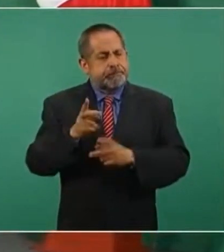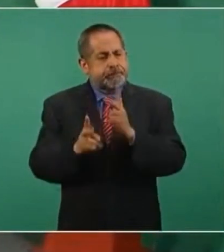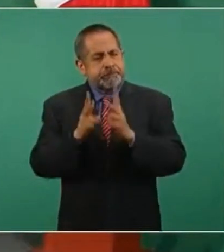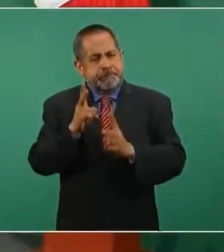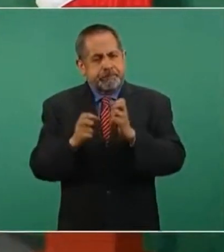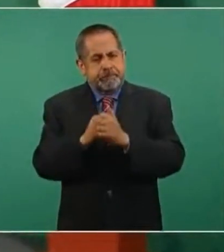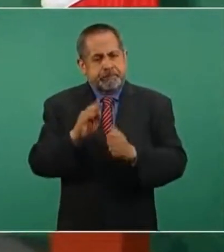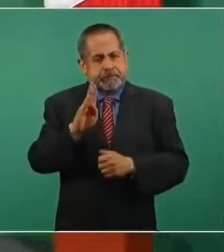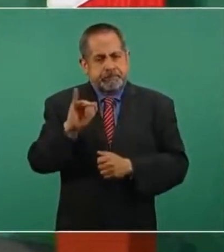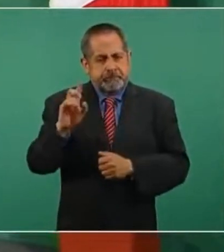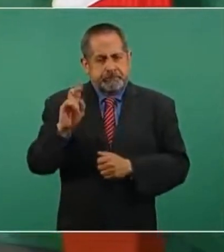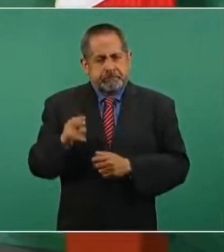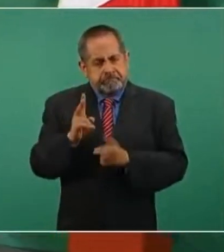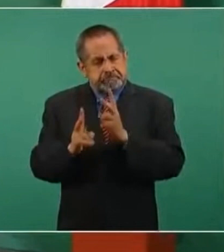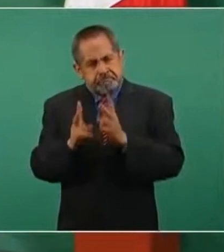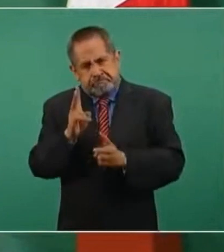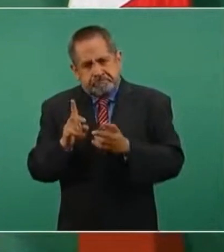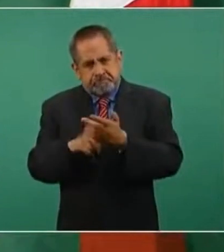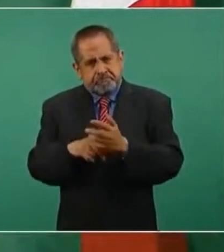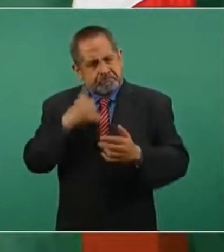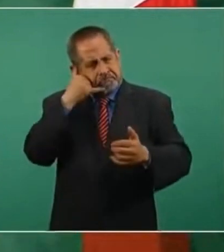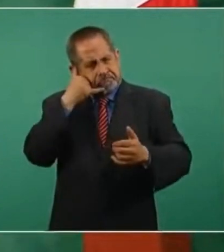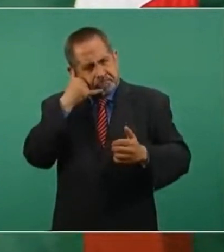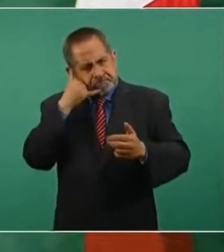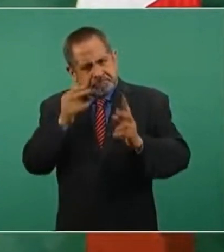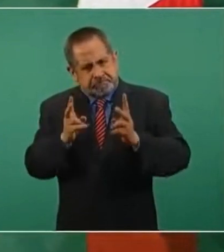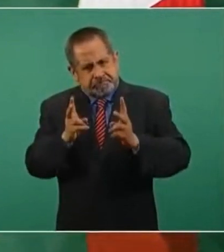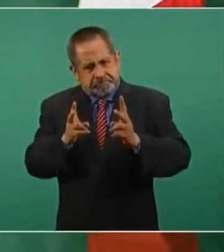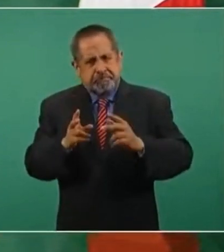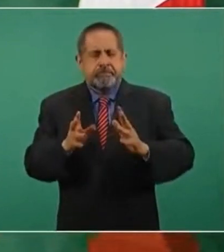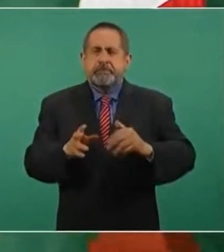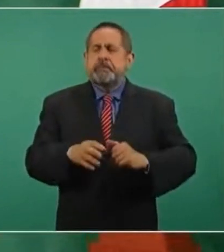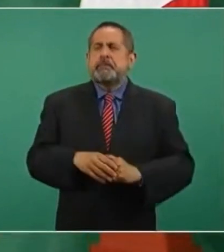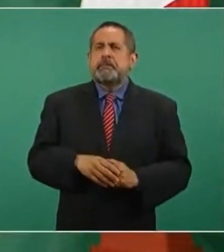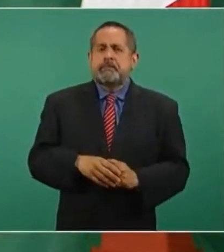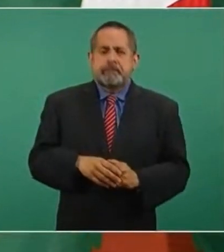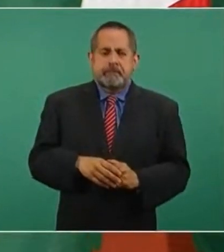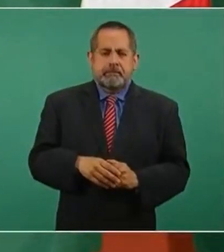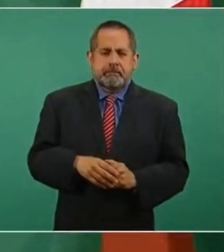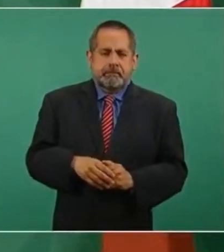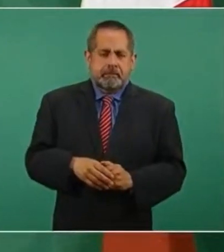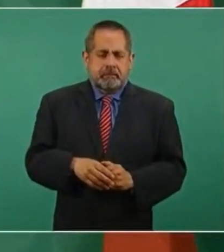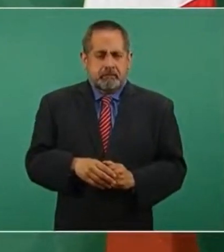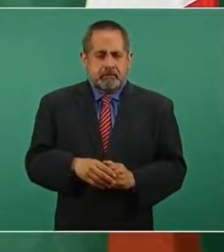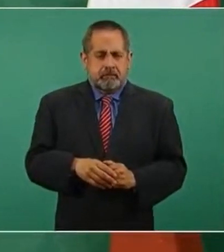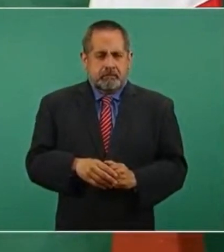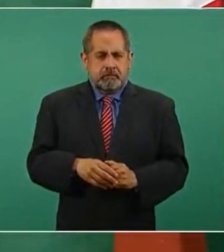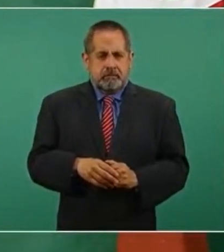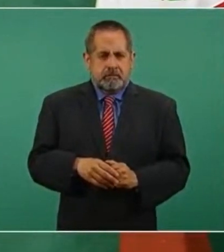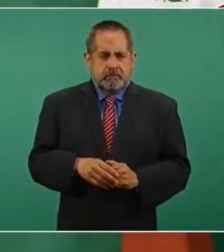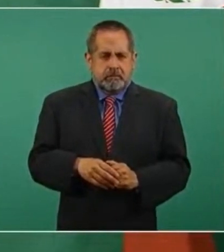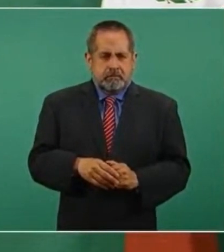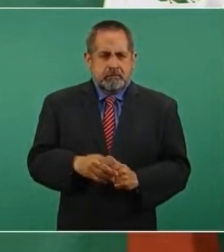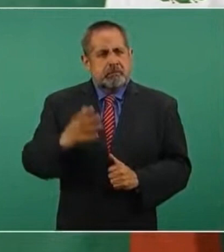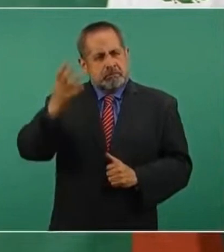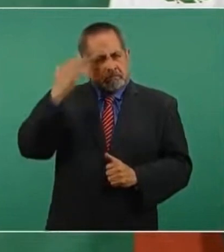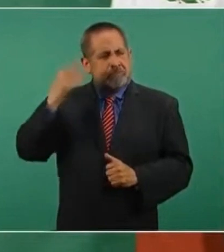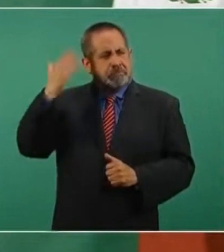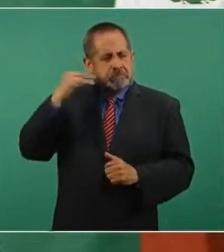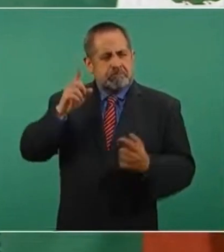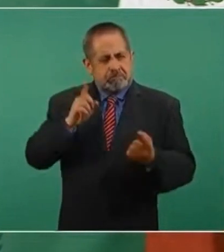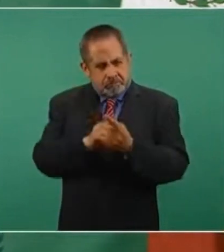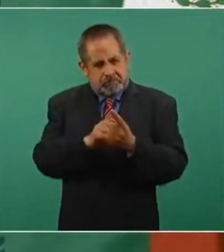hablamos por teléfono, ya nos habíamos encontrado, pero